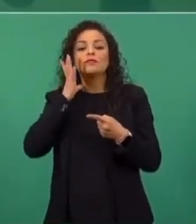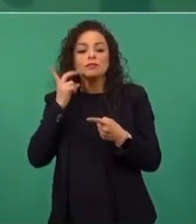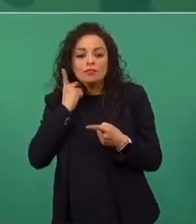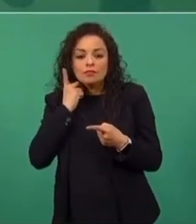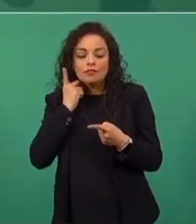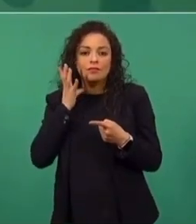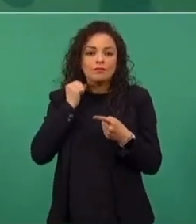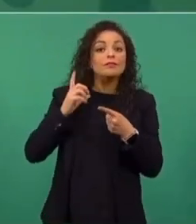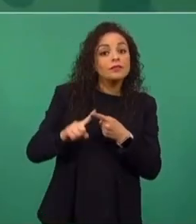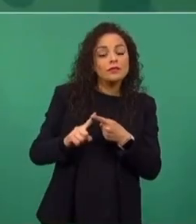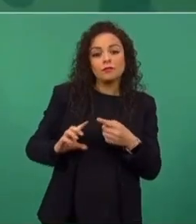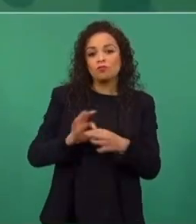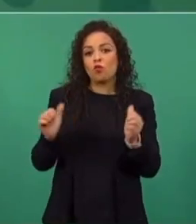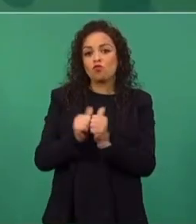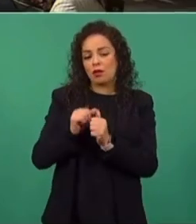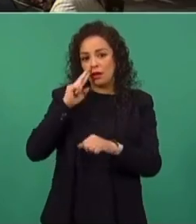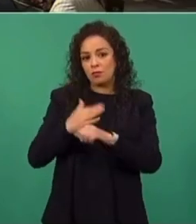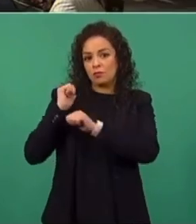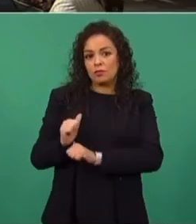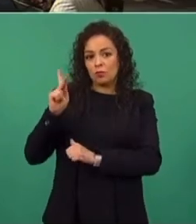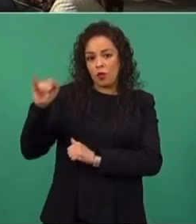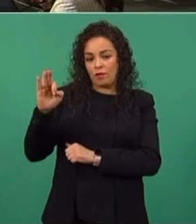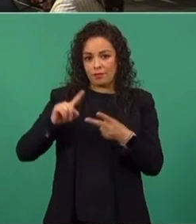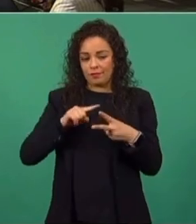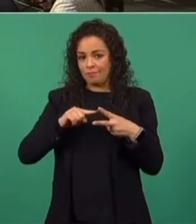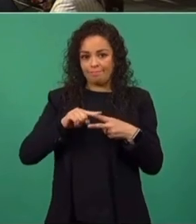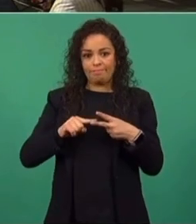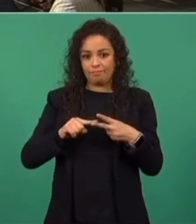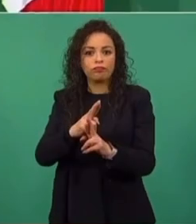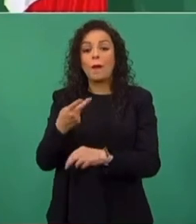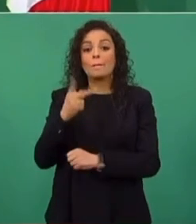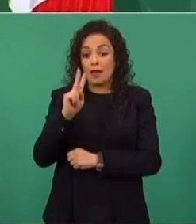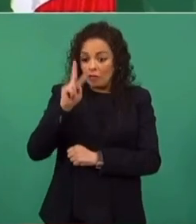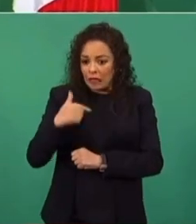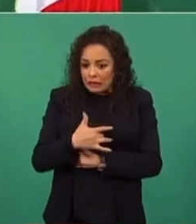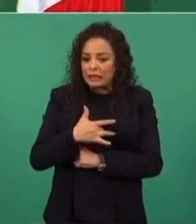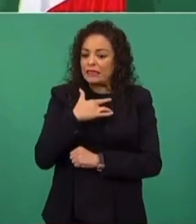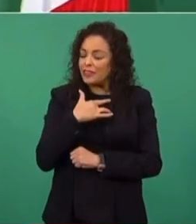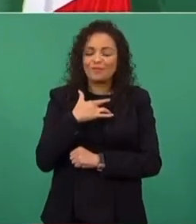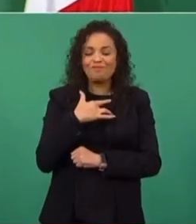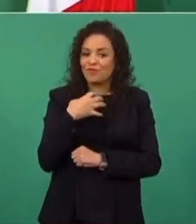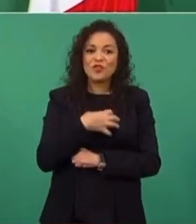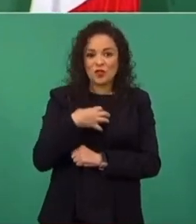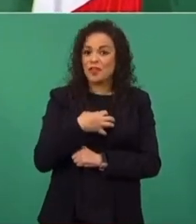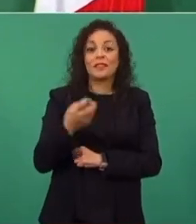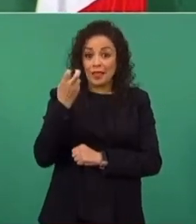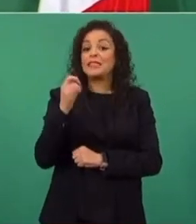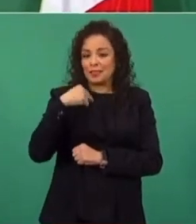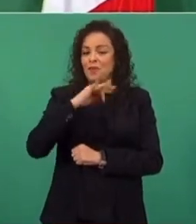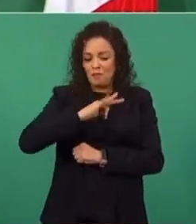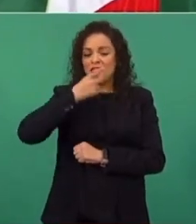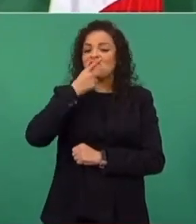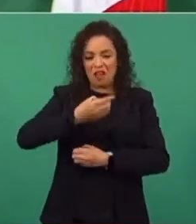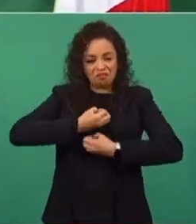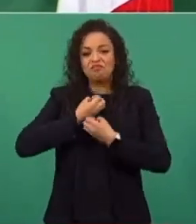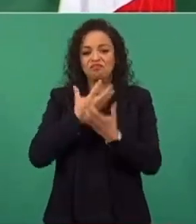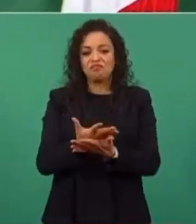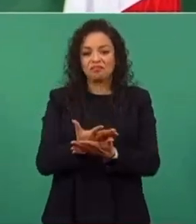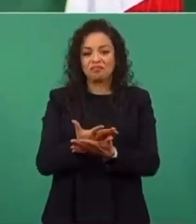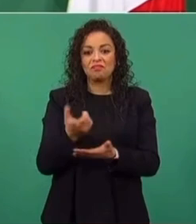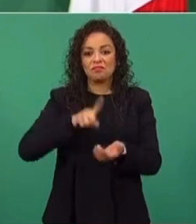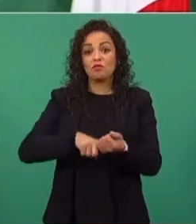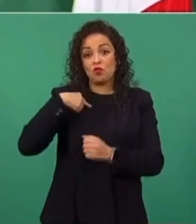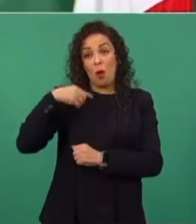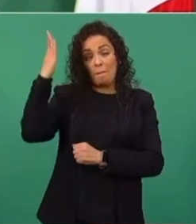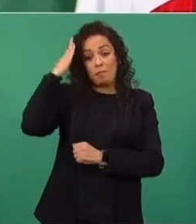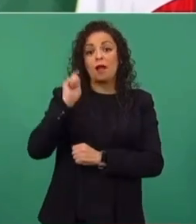lo estoy dando. ¿Cómo? Yo lo estoy A mí lo que me da mucho gusto, y eso sí, lo puedo expresar en mi carácter de